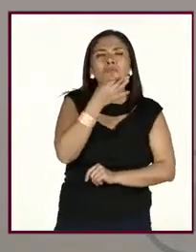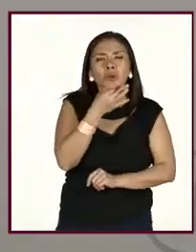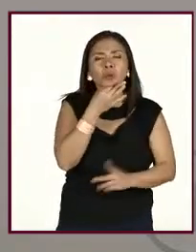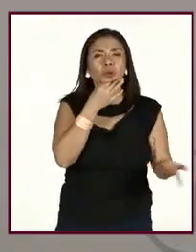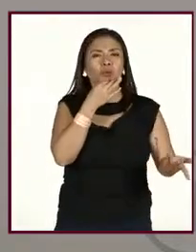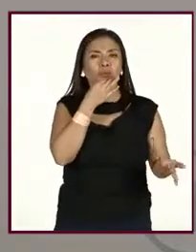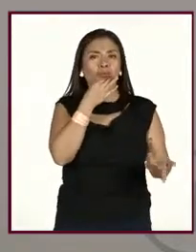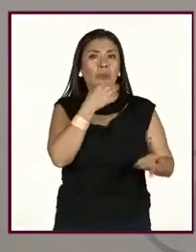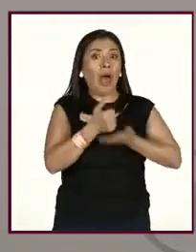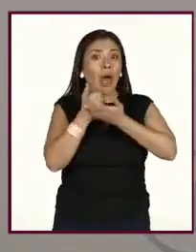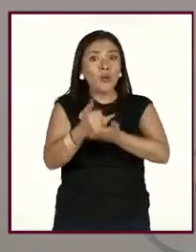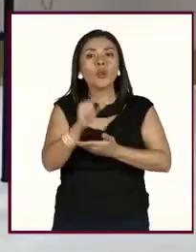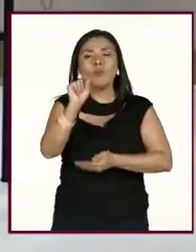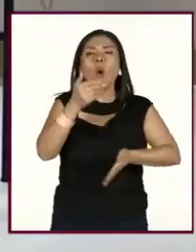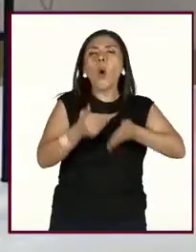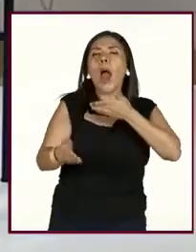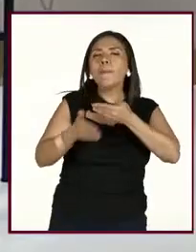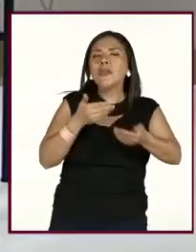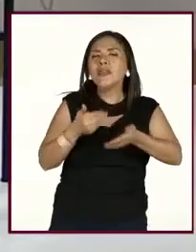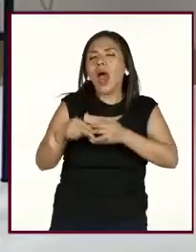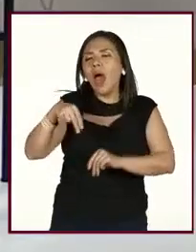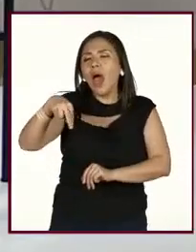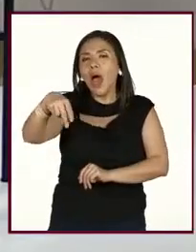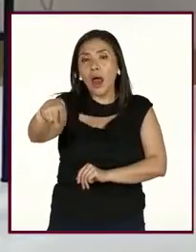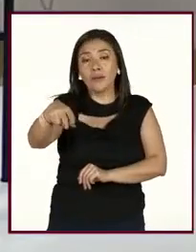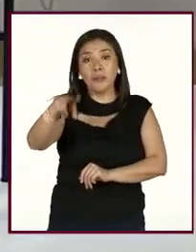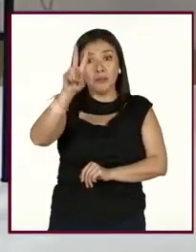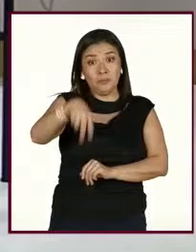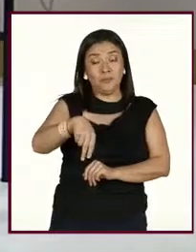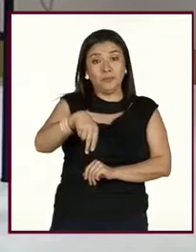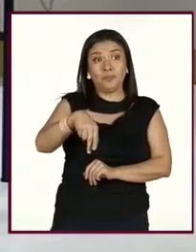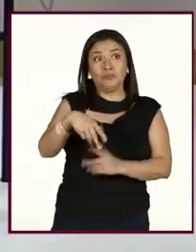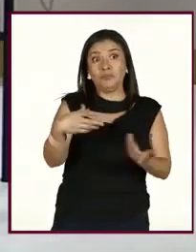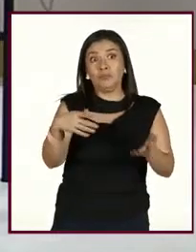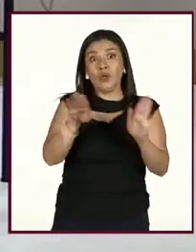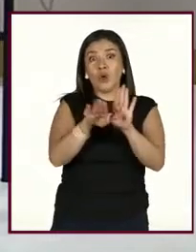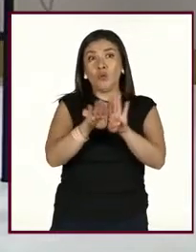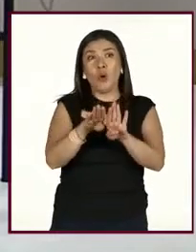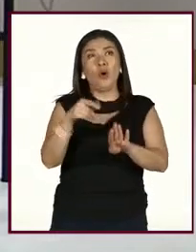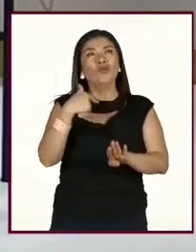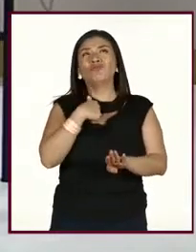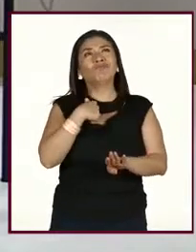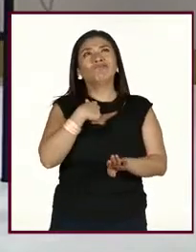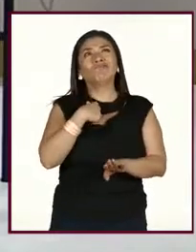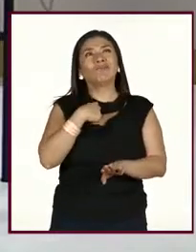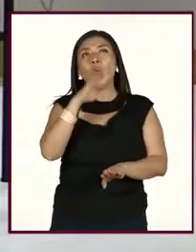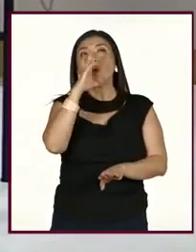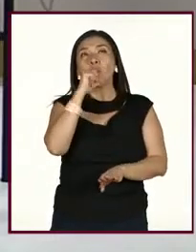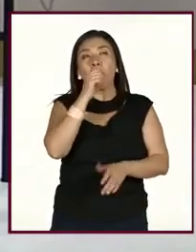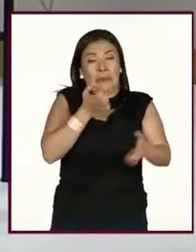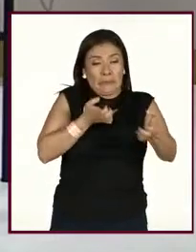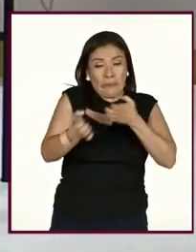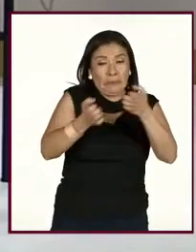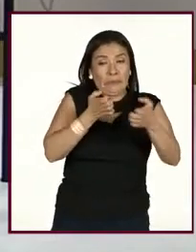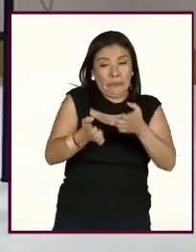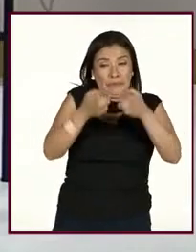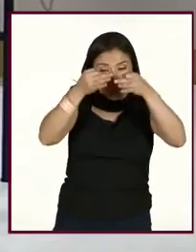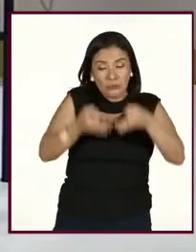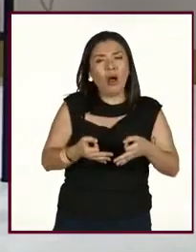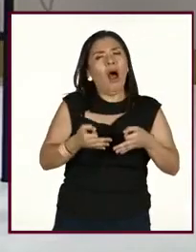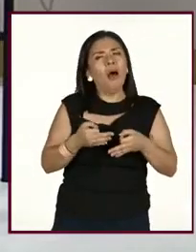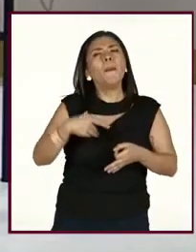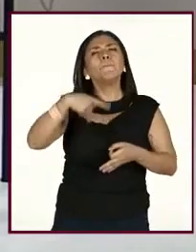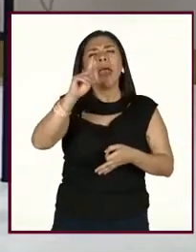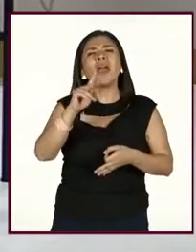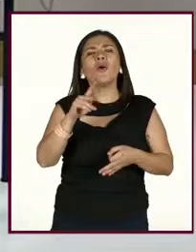Sirve mucho. Para caminar, ya, o sea, ya en el periodo de casos, decir, bueno, ya no me voy a a hacer ejercicio como tal, pero a lo mejor les